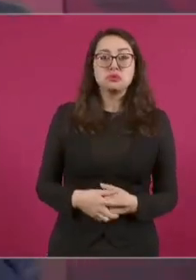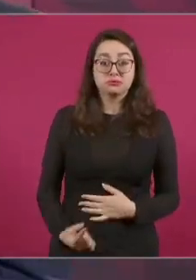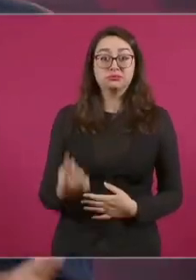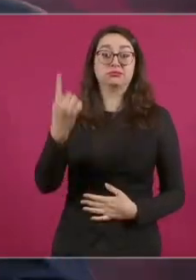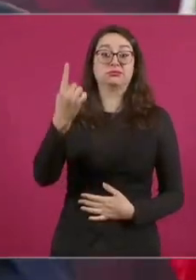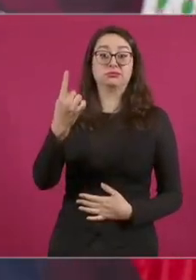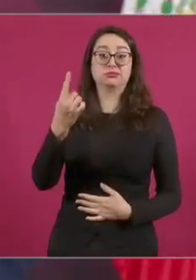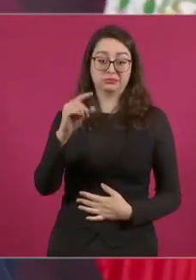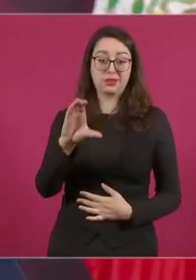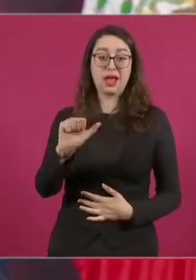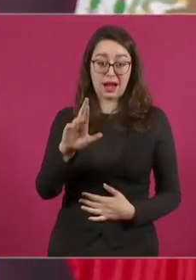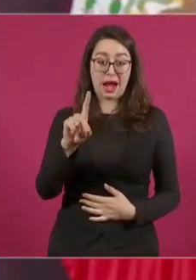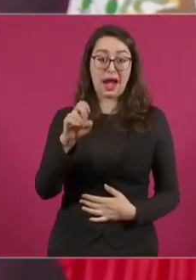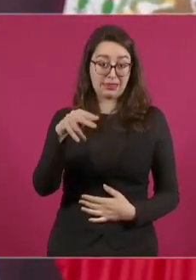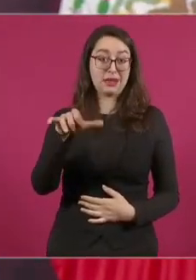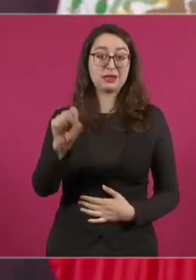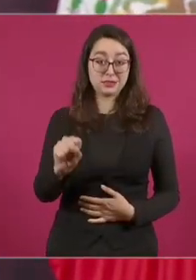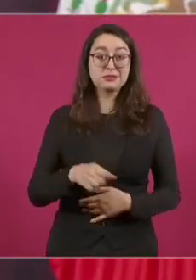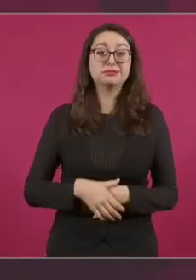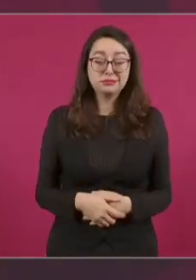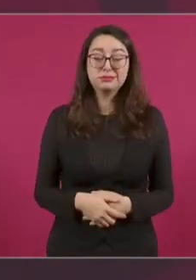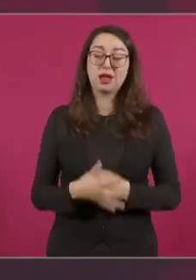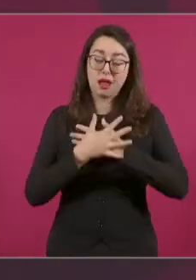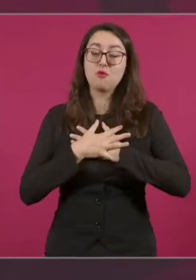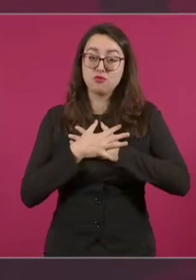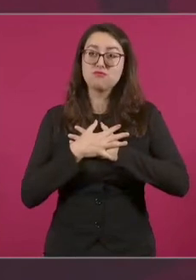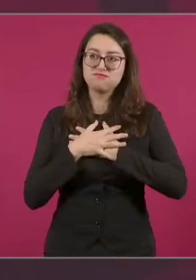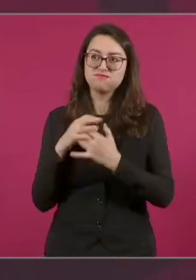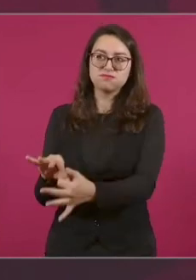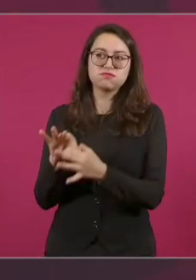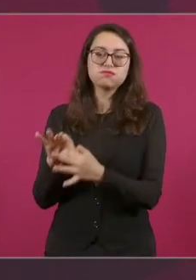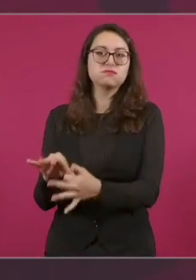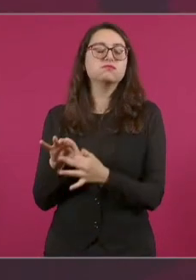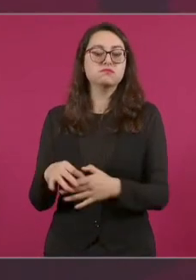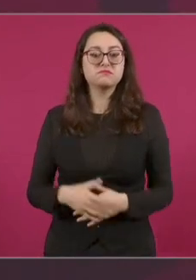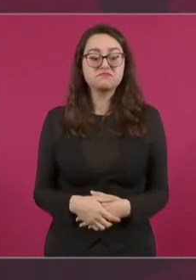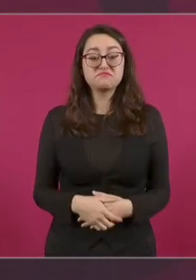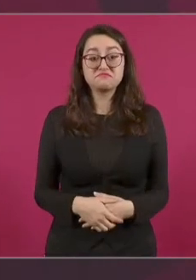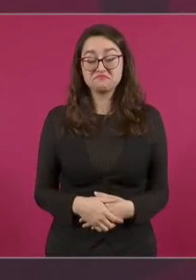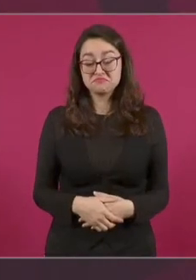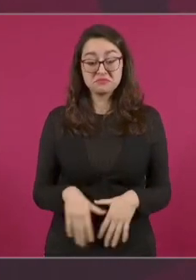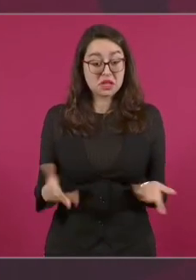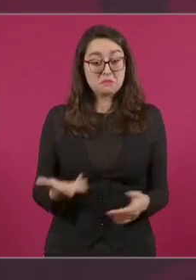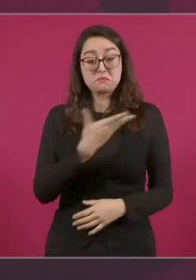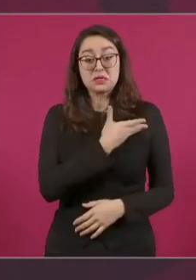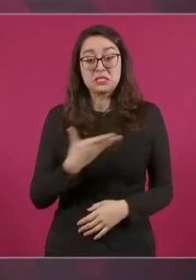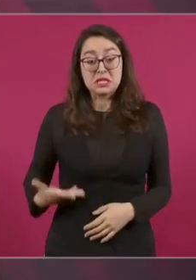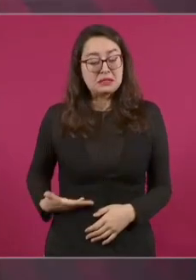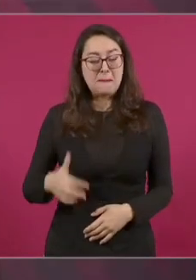Y el mejor presidente de México en toda la historia, un indígena zapoteco,